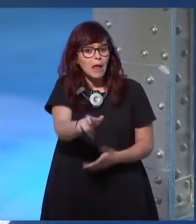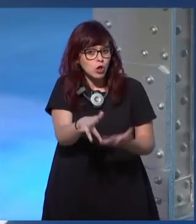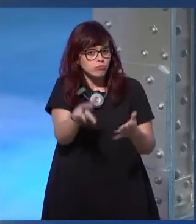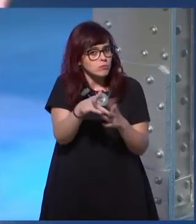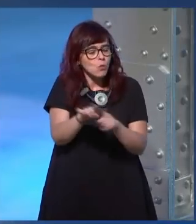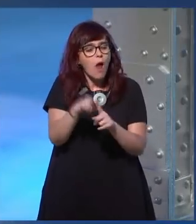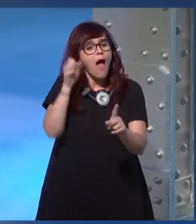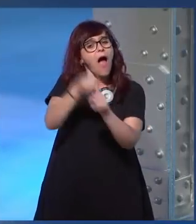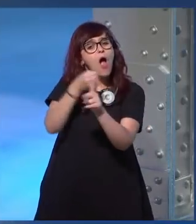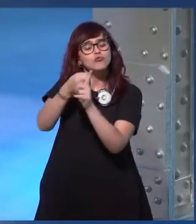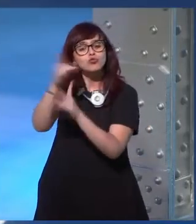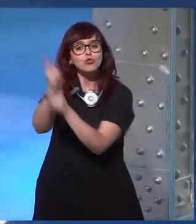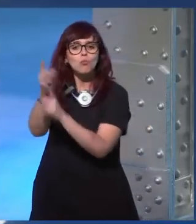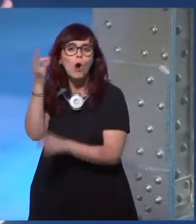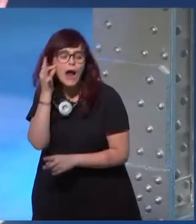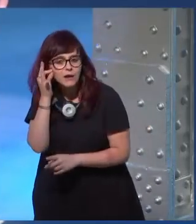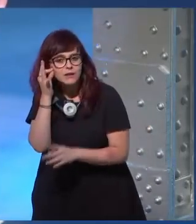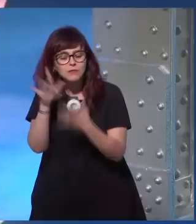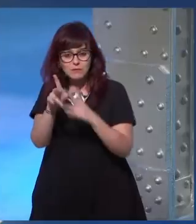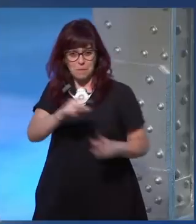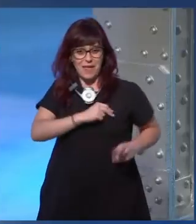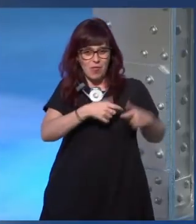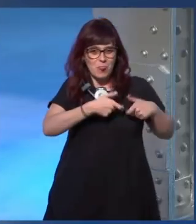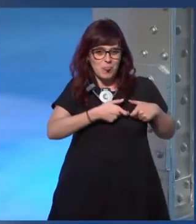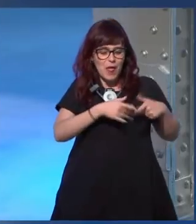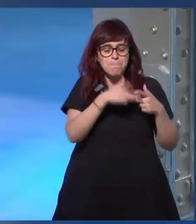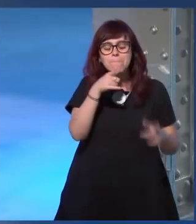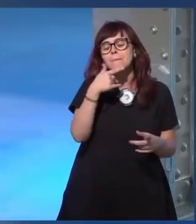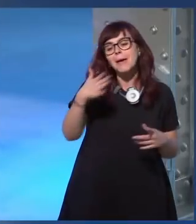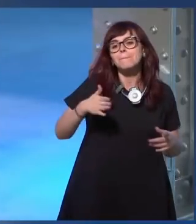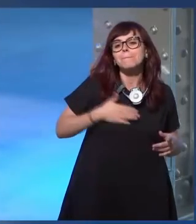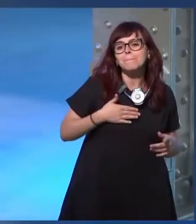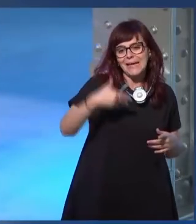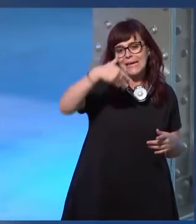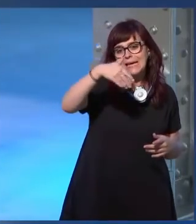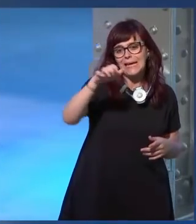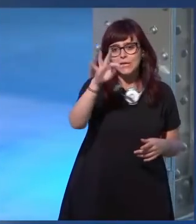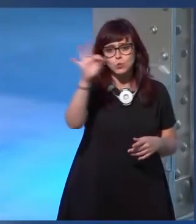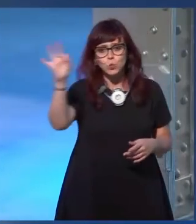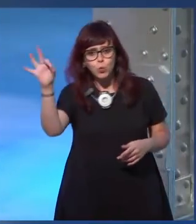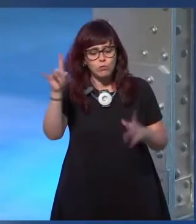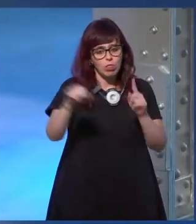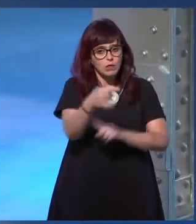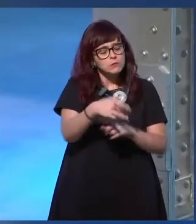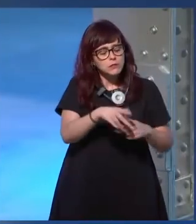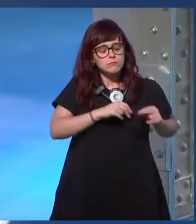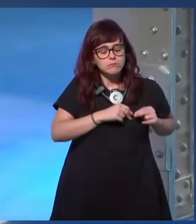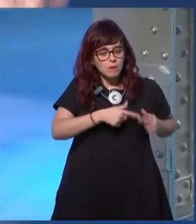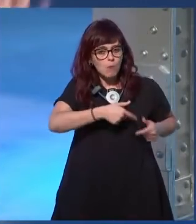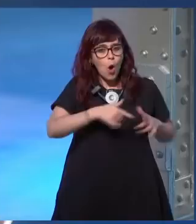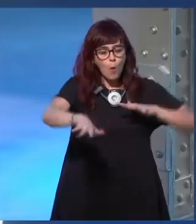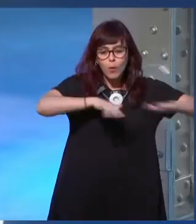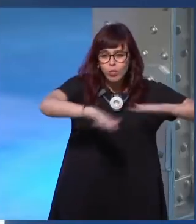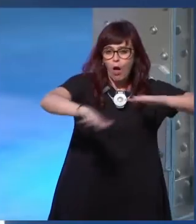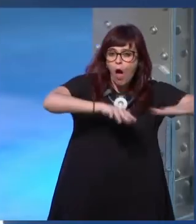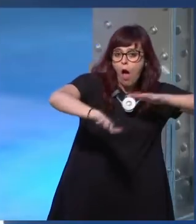están acosando a mujeres no pasa nada están acosando mujeres de color no pasa nada y poco a poco se fue creando esa